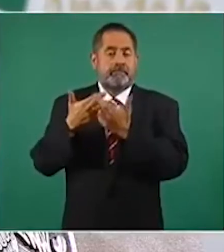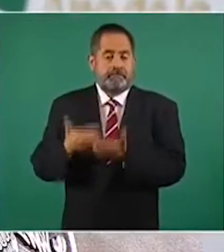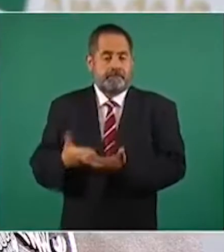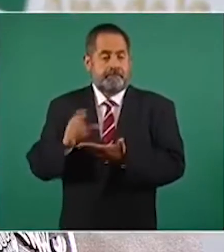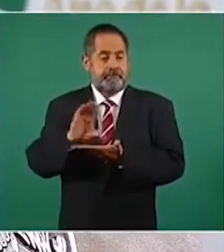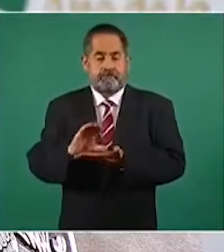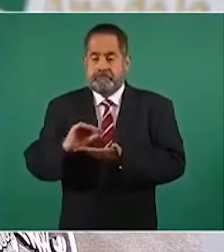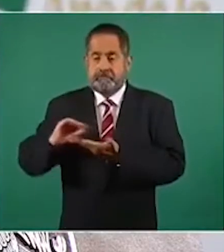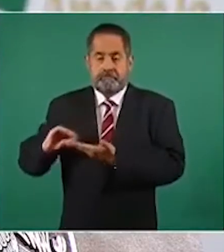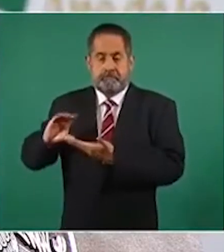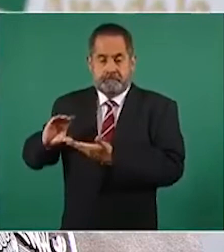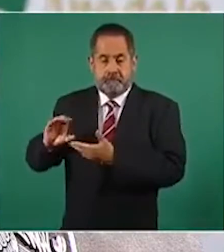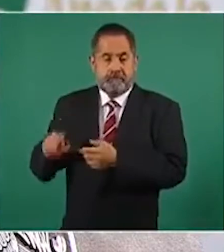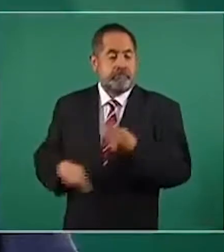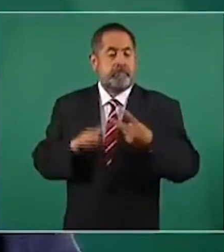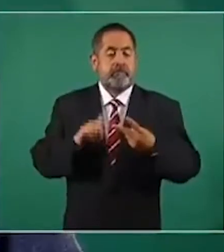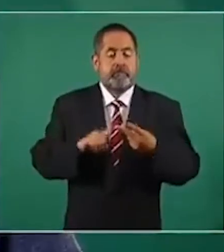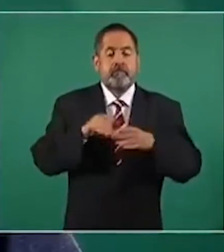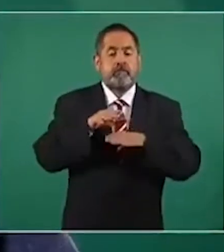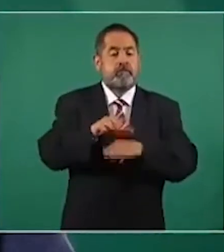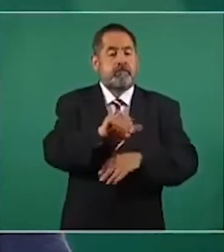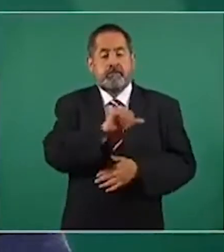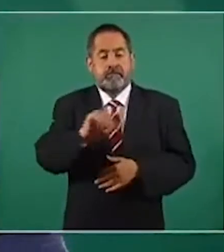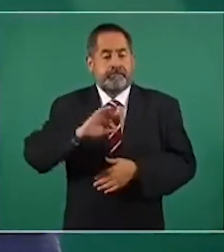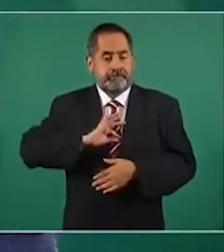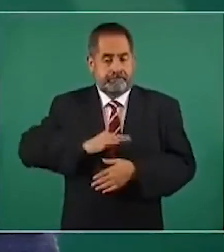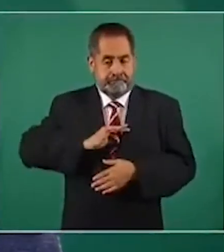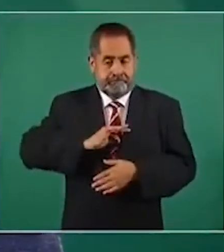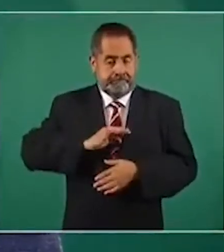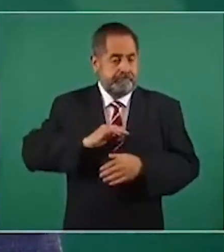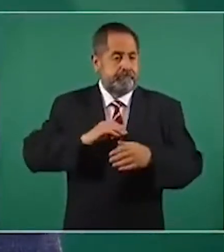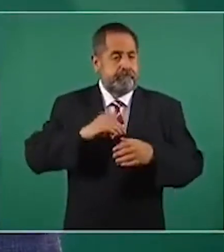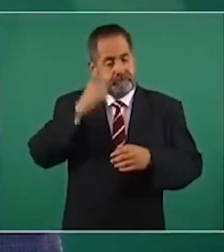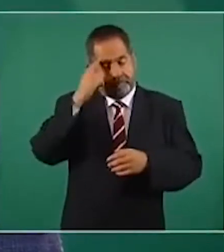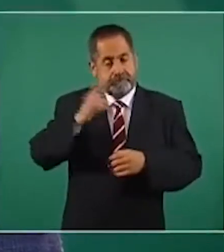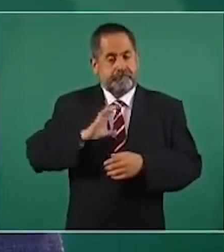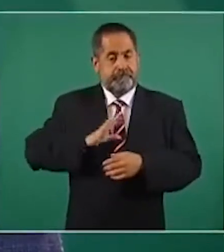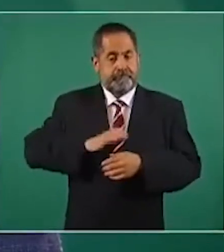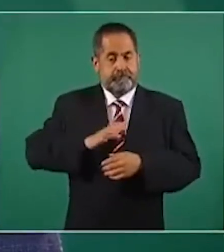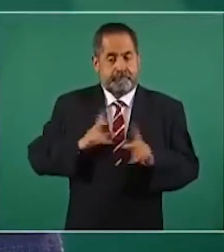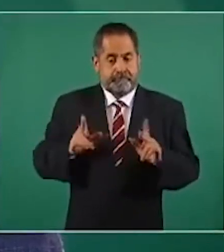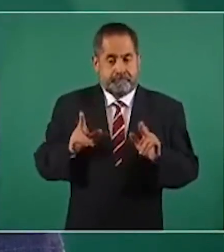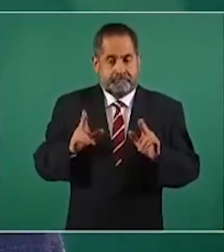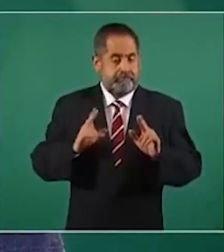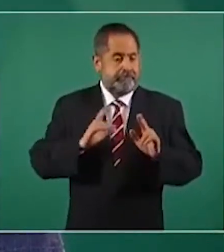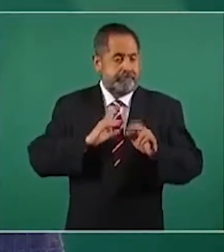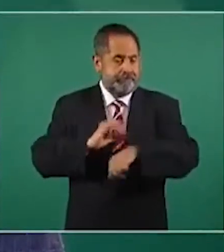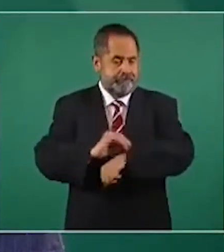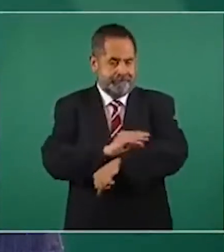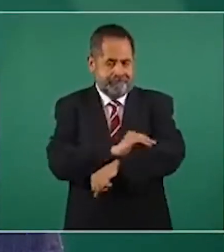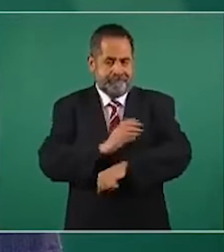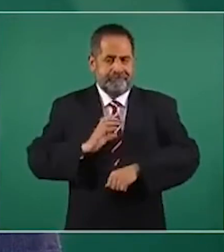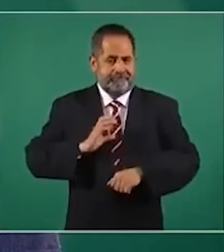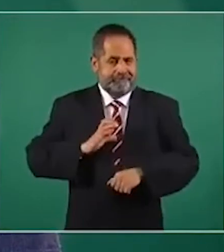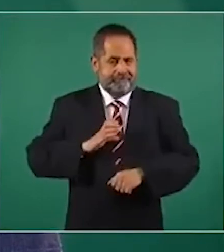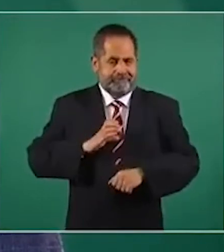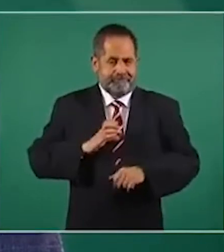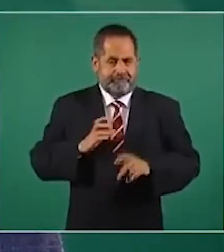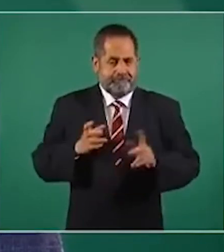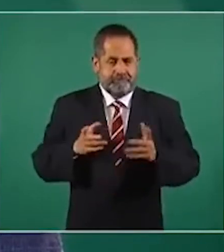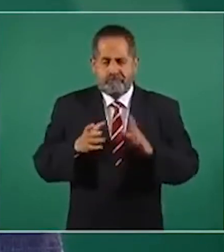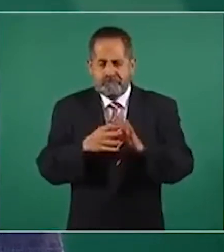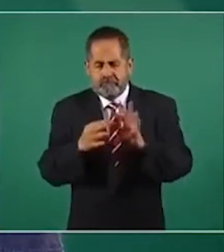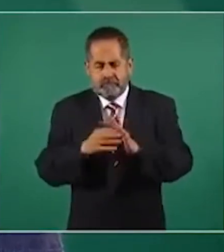Termino con los oncológicos, por el interés válido, desde luego, pero exagerado y utilizado con otros fines